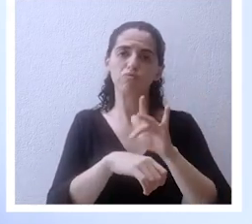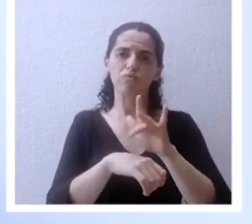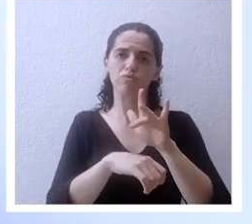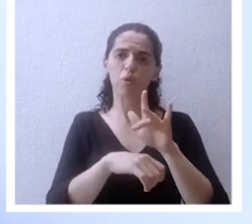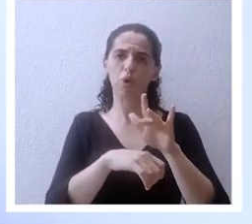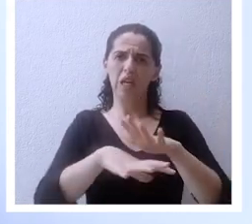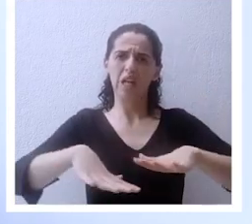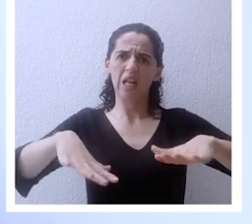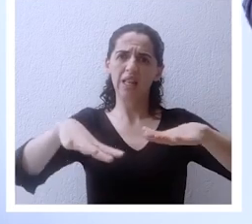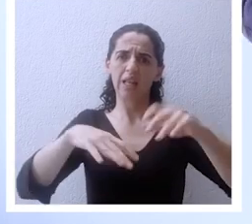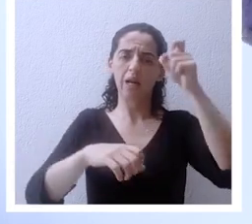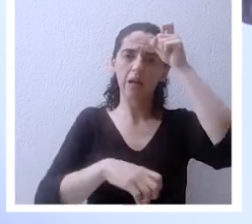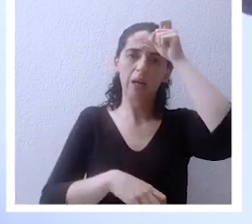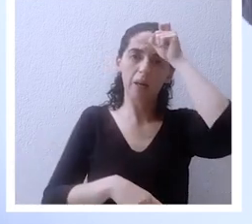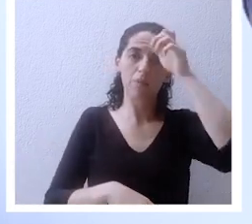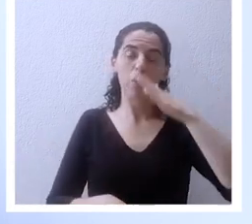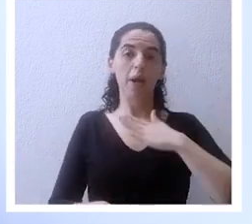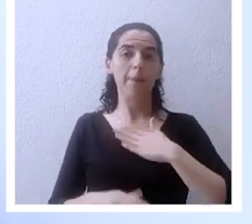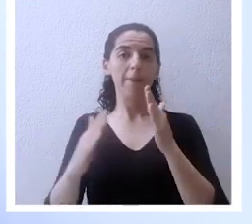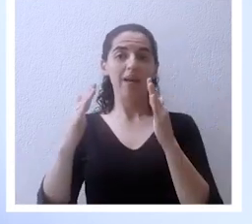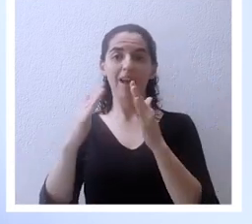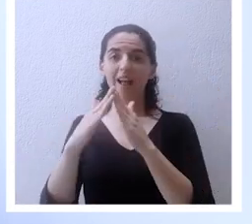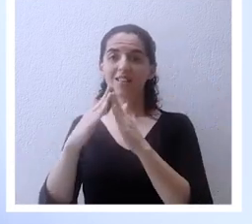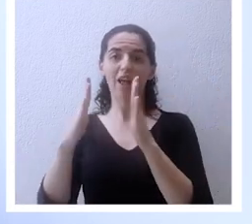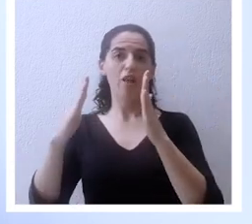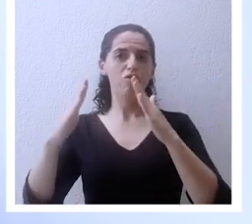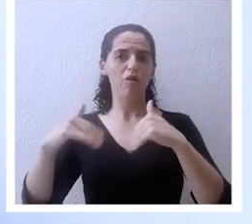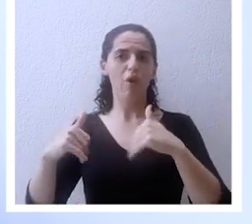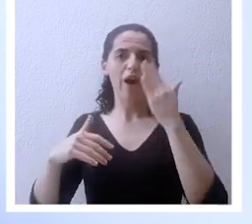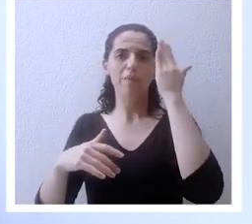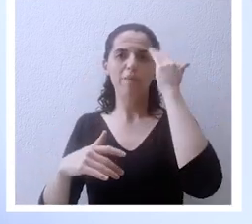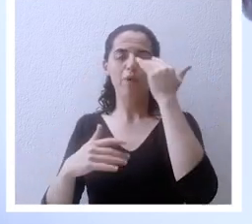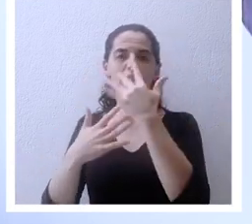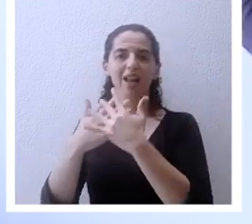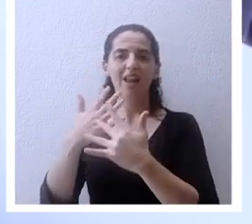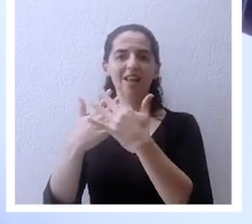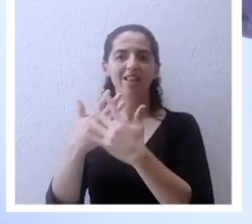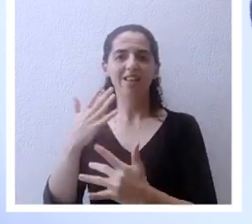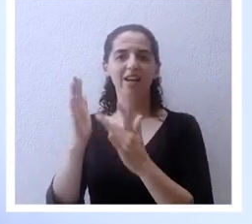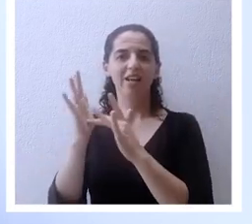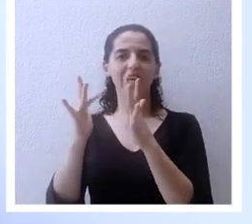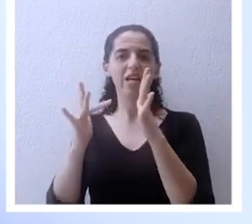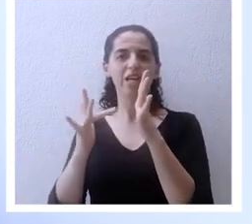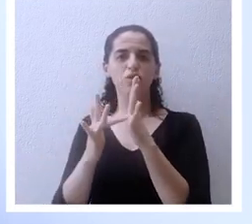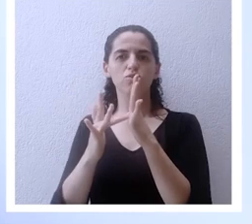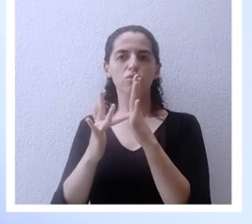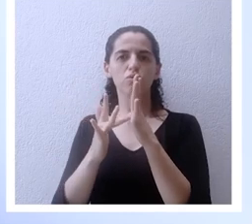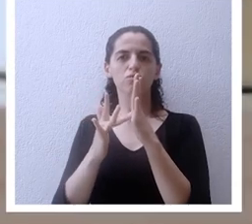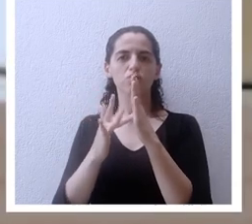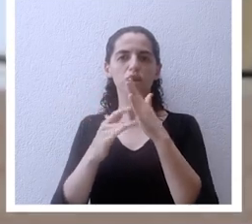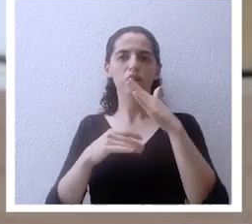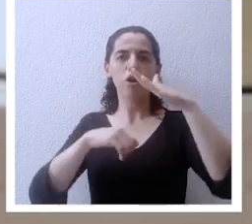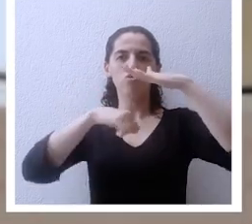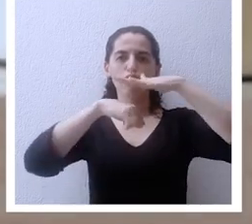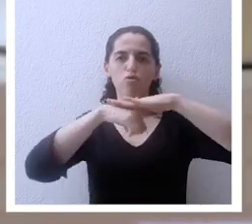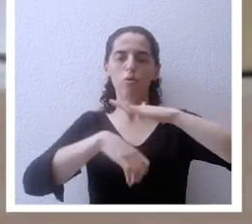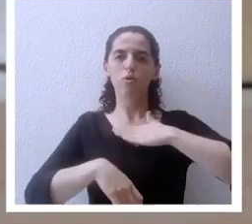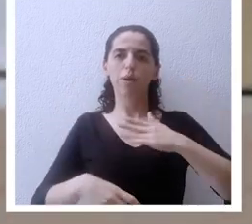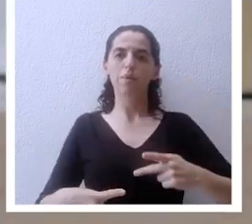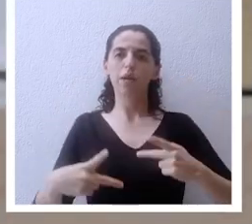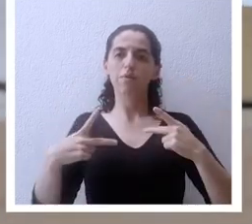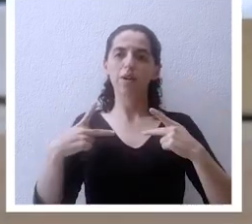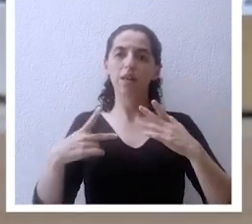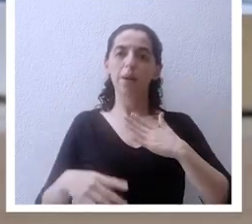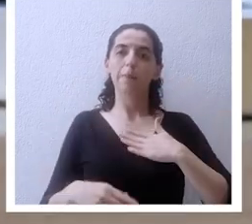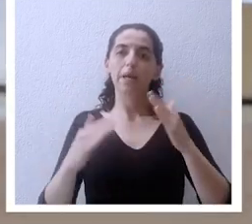en mi casa no habrá porque la sangre de Jesús es la señal que está sobre mi vida sobre mi casa sobre mi